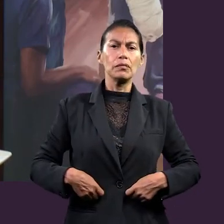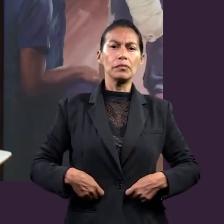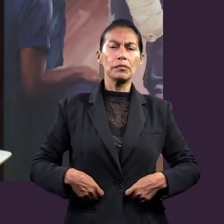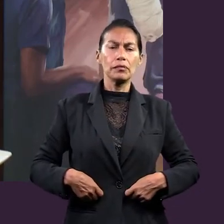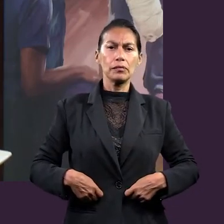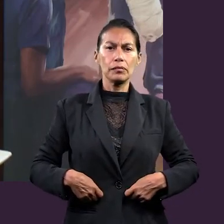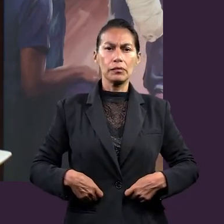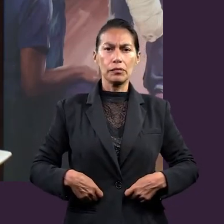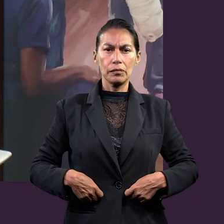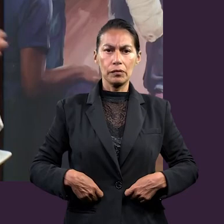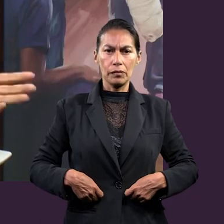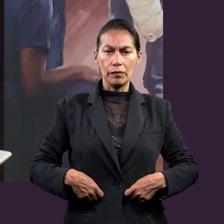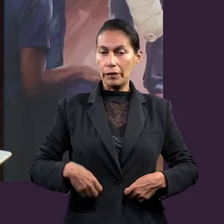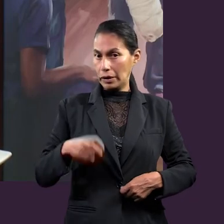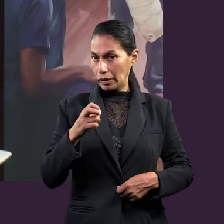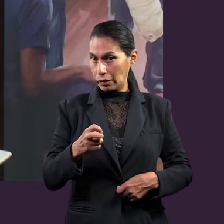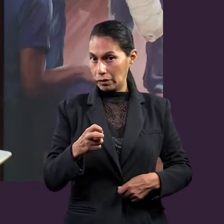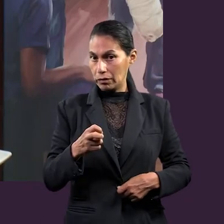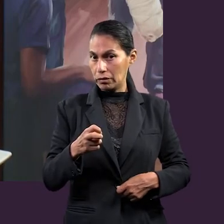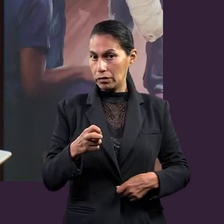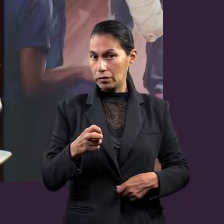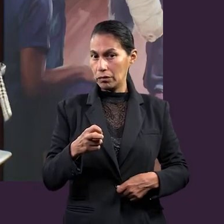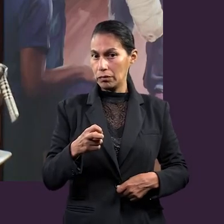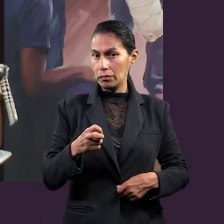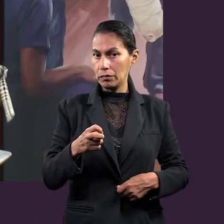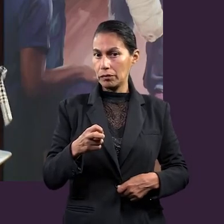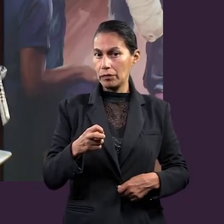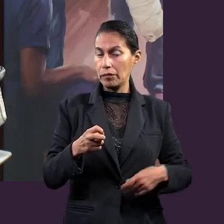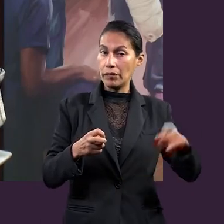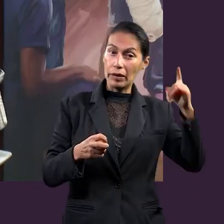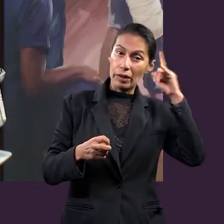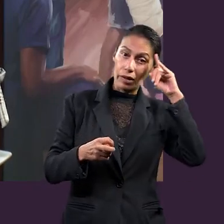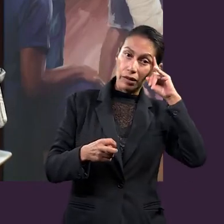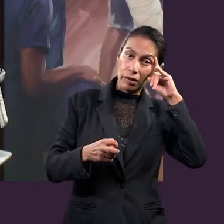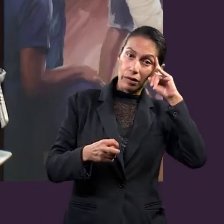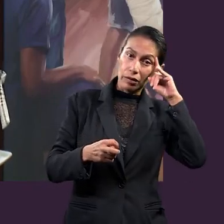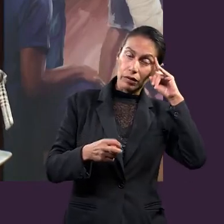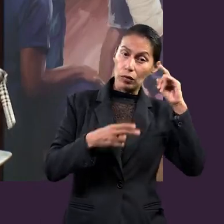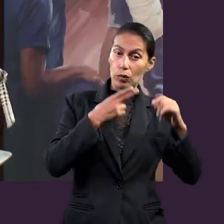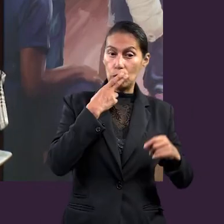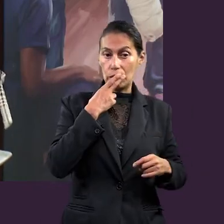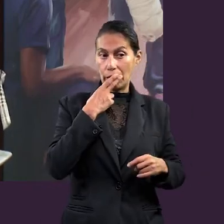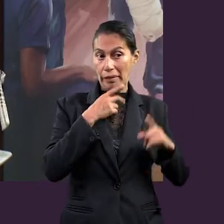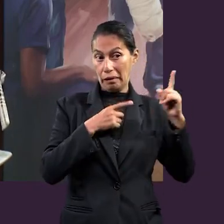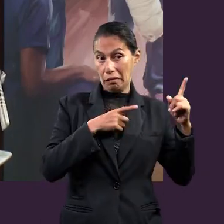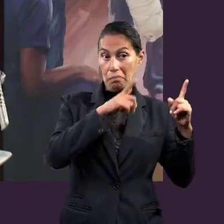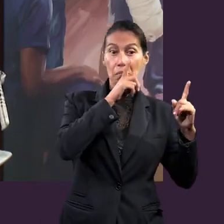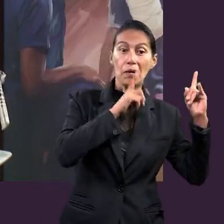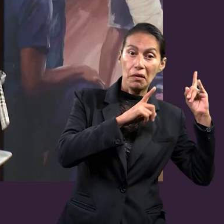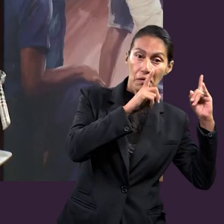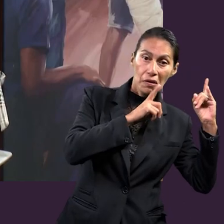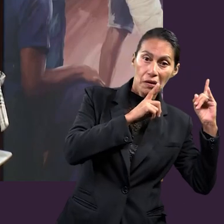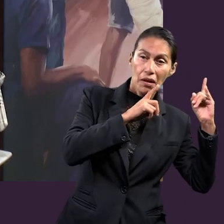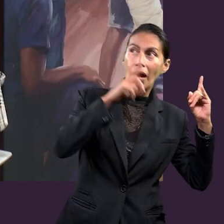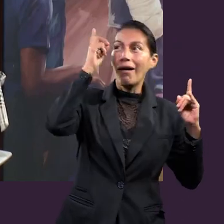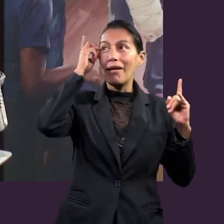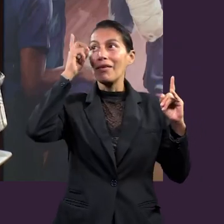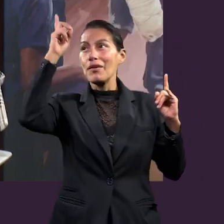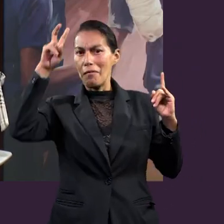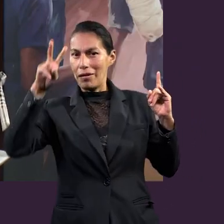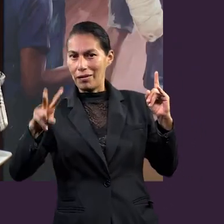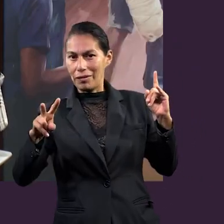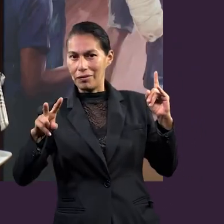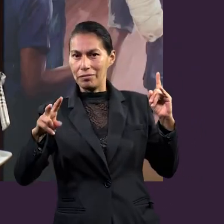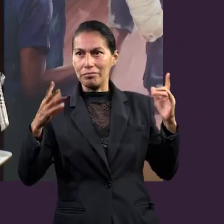que es lo primero que menciona, el cinturón es la verdad, es una de las armas que Satanás utiliza,